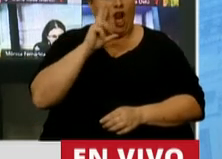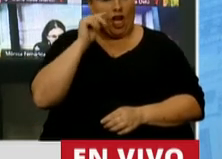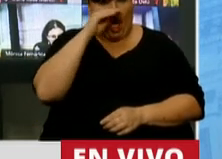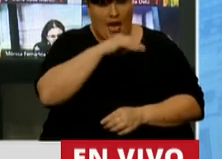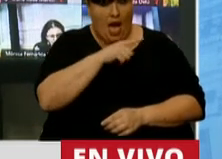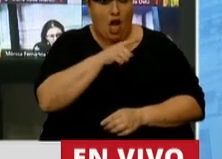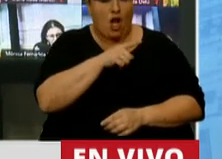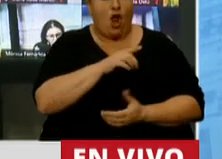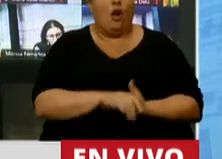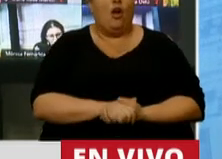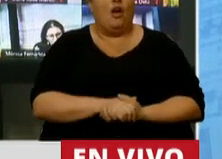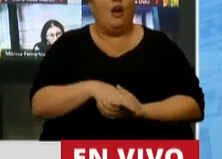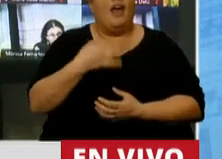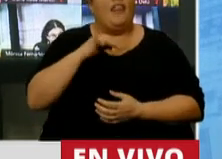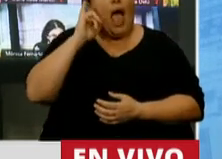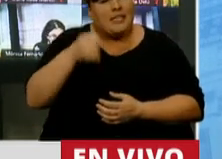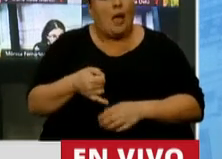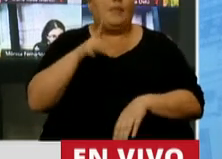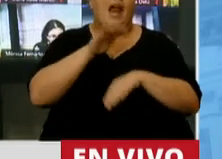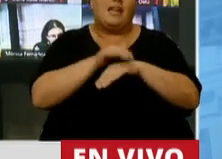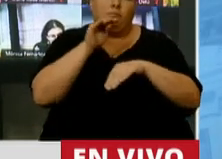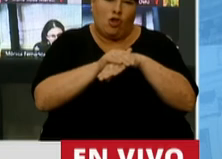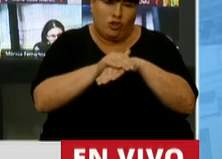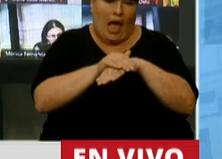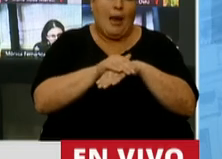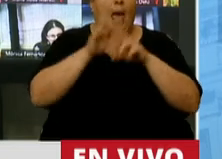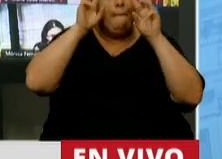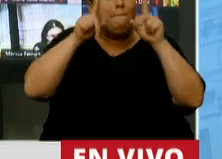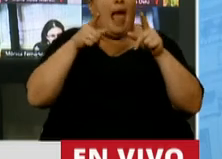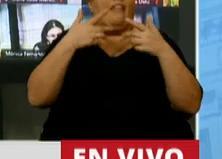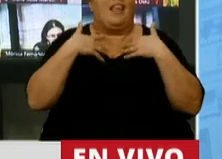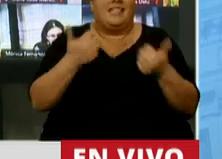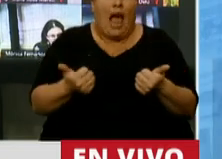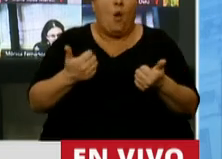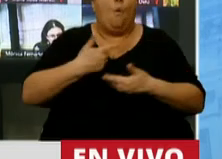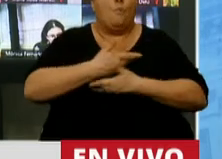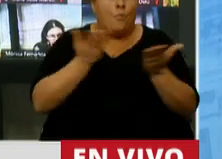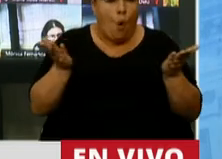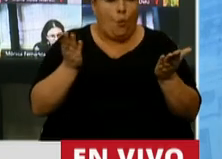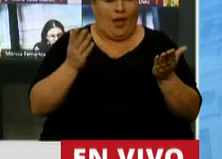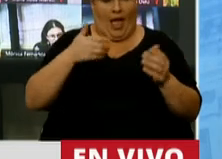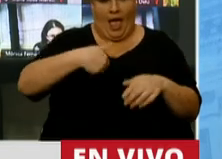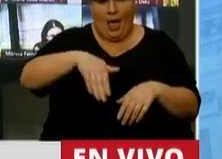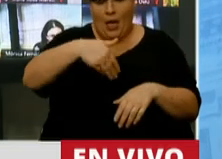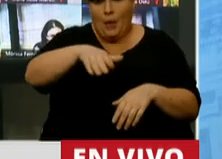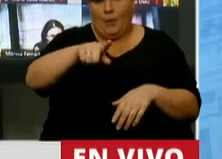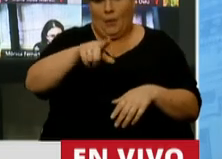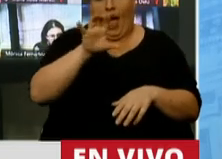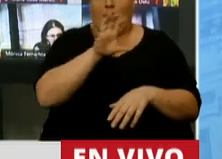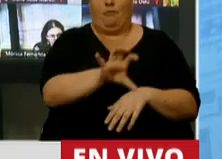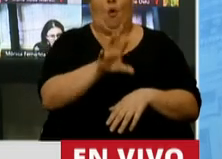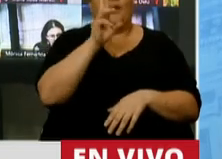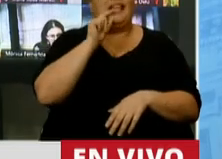lo tome y sea responsable con las políticas de salud pública que va a tomar en la